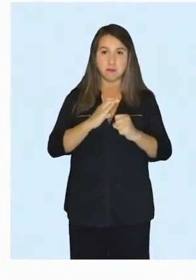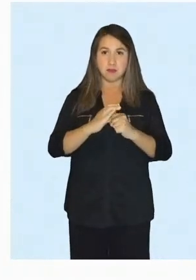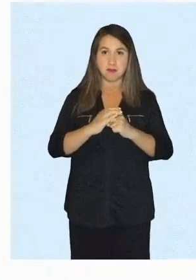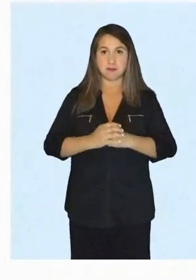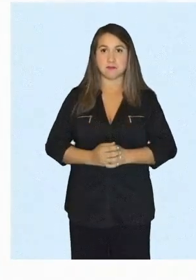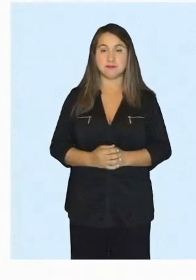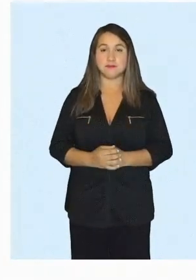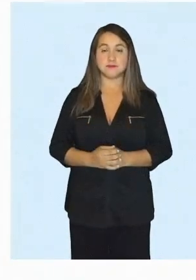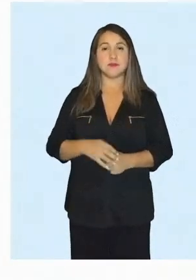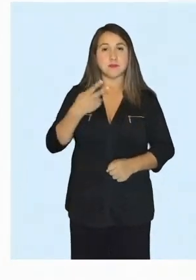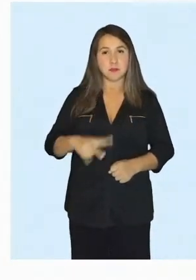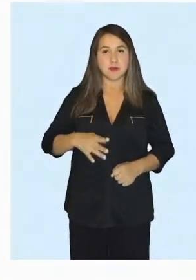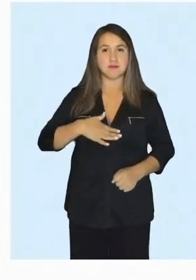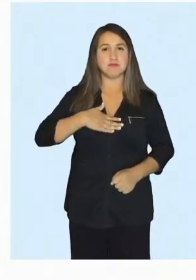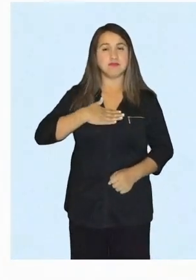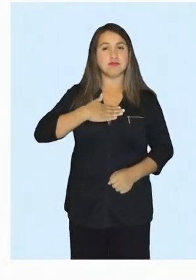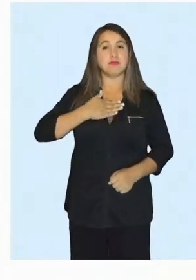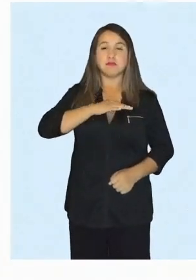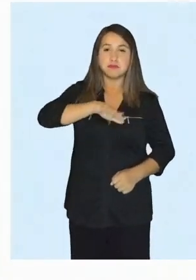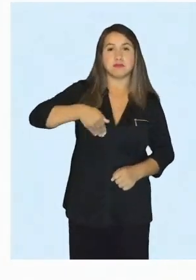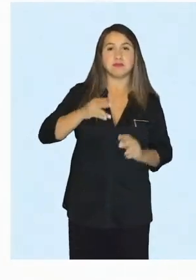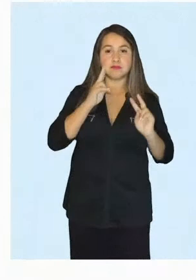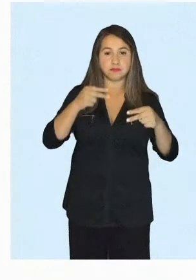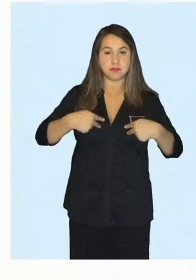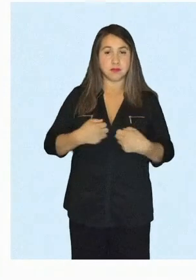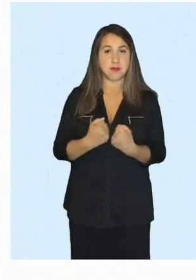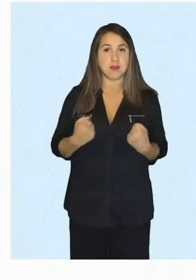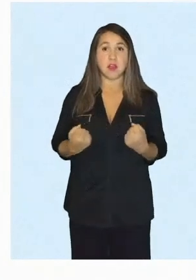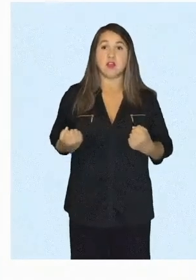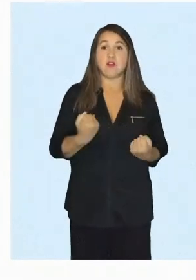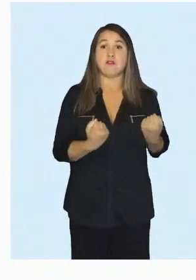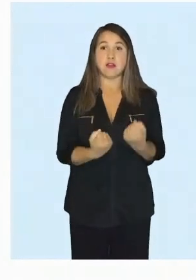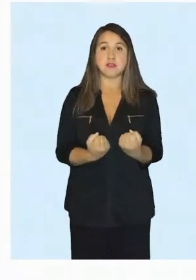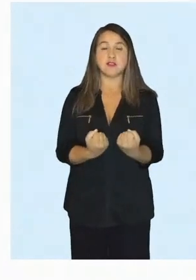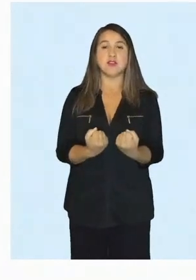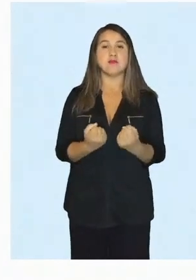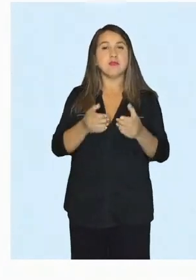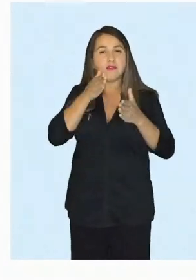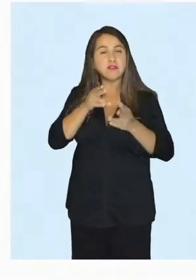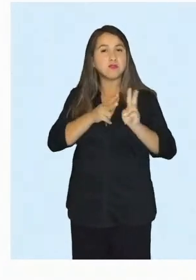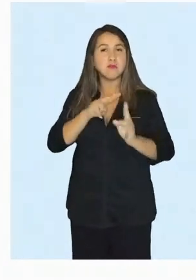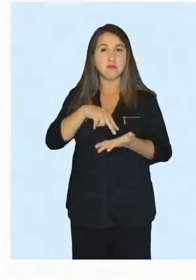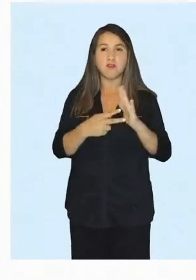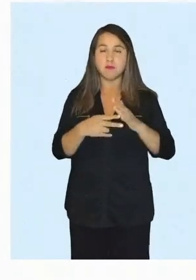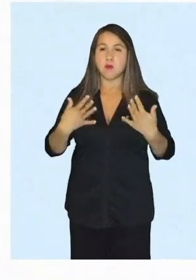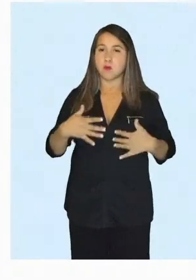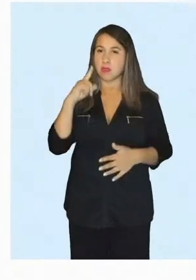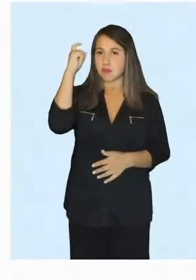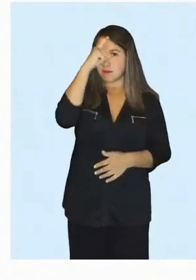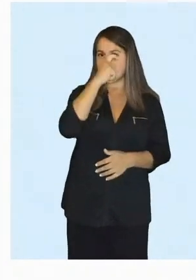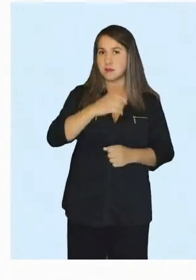académica Pertinencia y prospección Colaboración para el abordaje de problemas